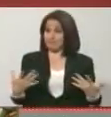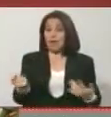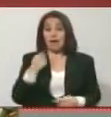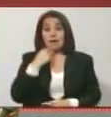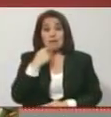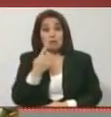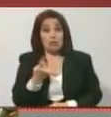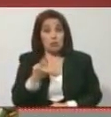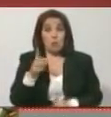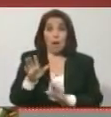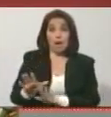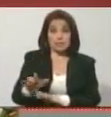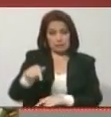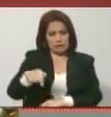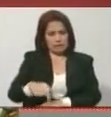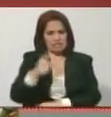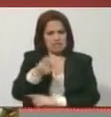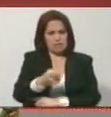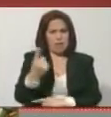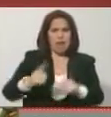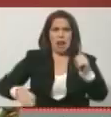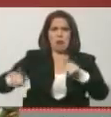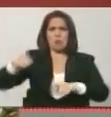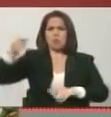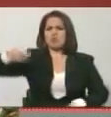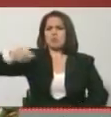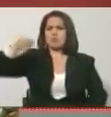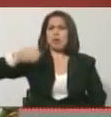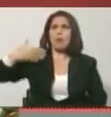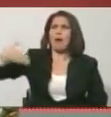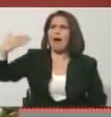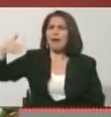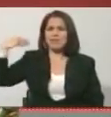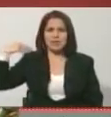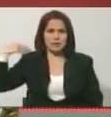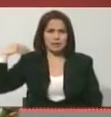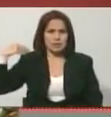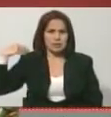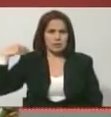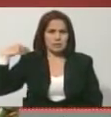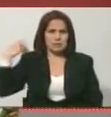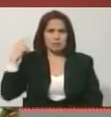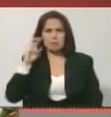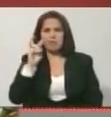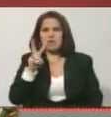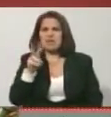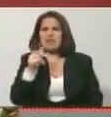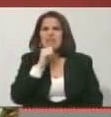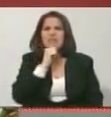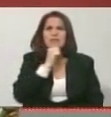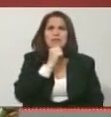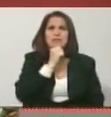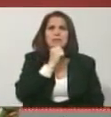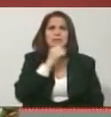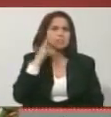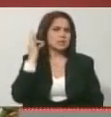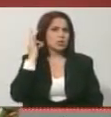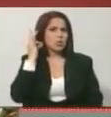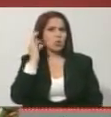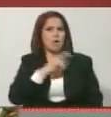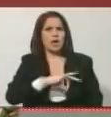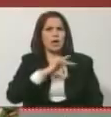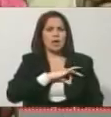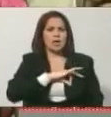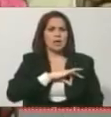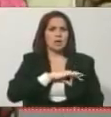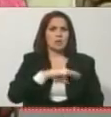y yo digo que es así. Aquí debe haber alguno que era diputado en el periodo pasado, ¿verdad? Aquí está la señora Gladys. Aquí está el señor